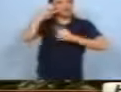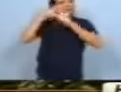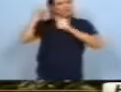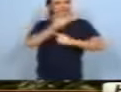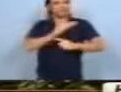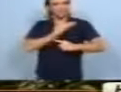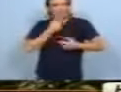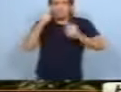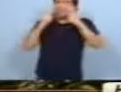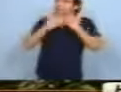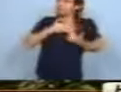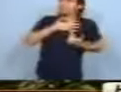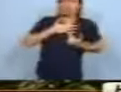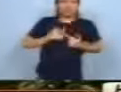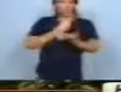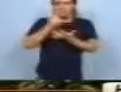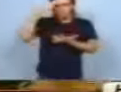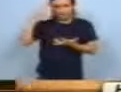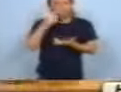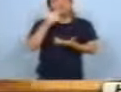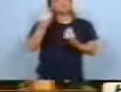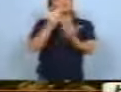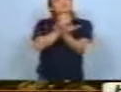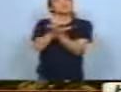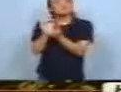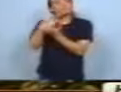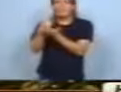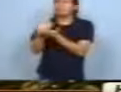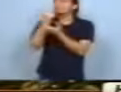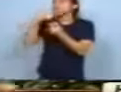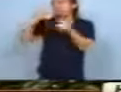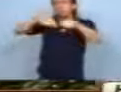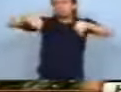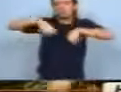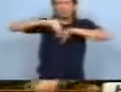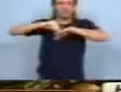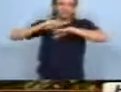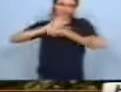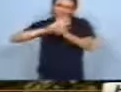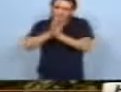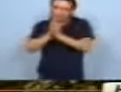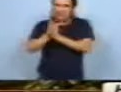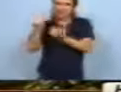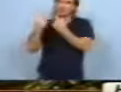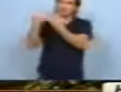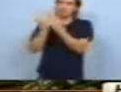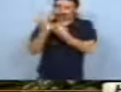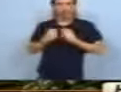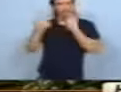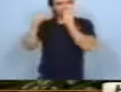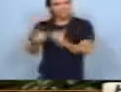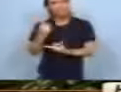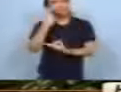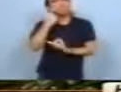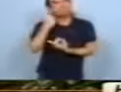¿Cuál es la participación de ustedes? Imaginemos que hay un terreno vacío y una necesidad, un terreno que les dan naturalmente los municipios.